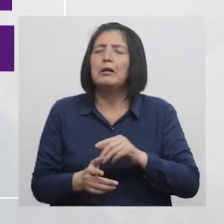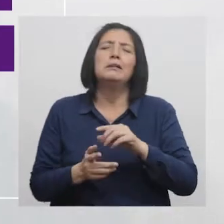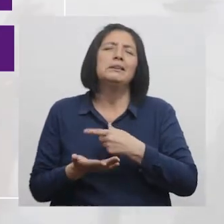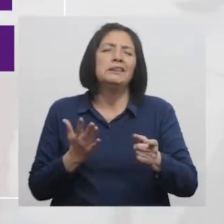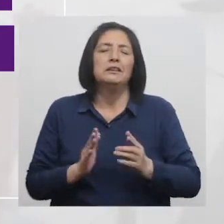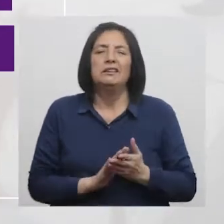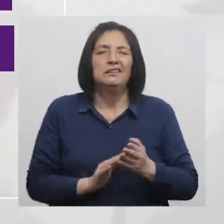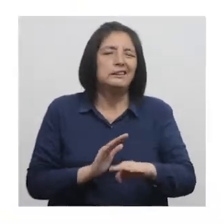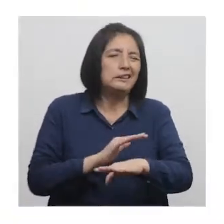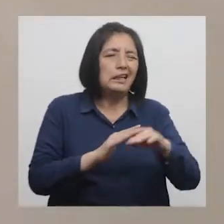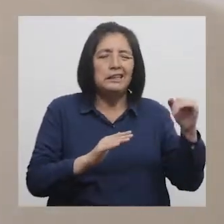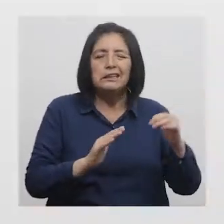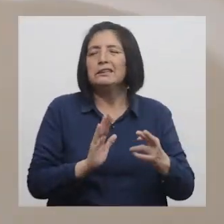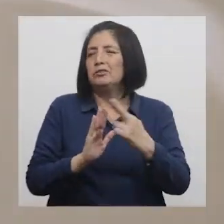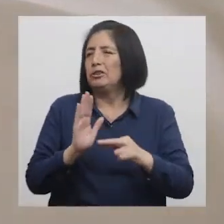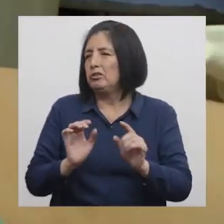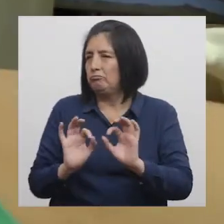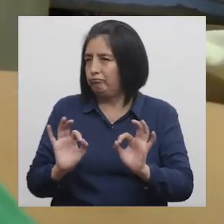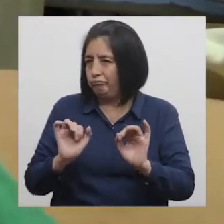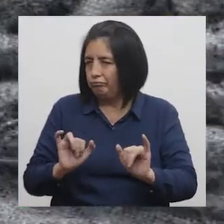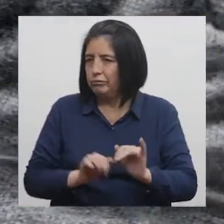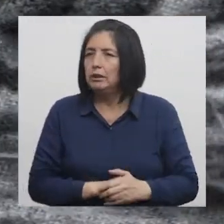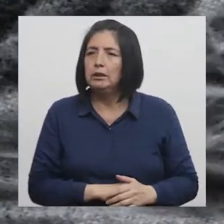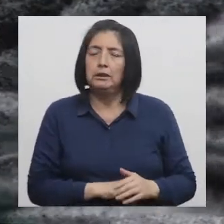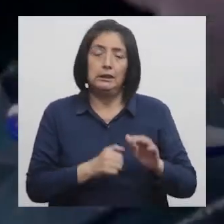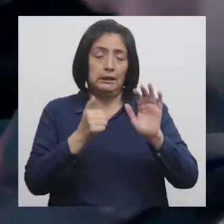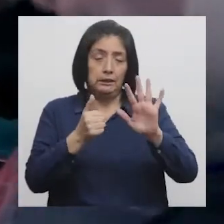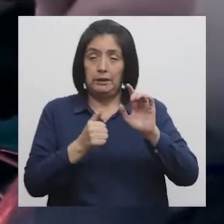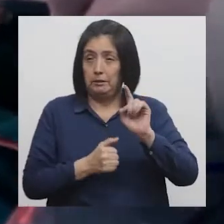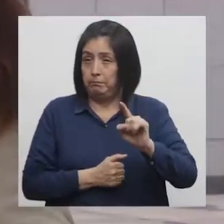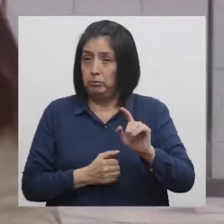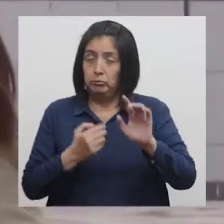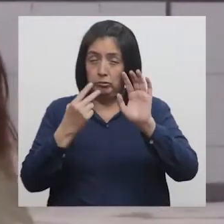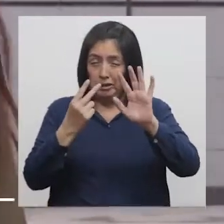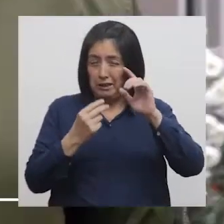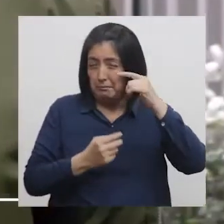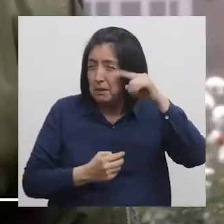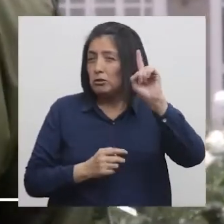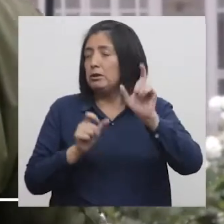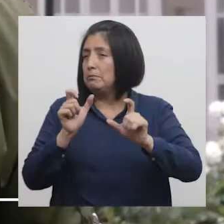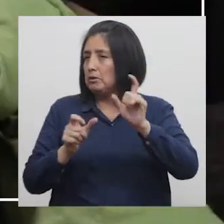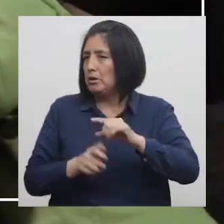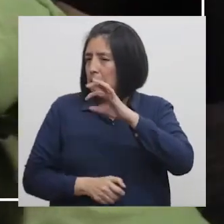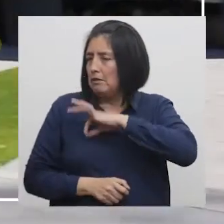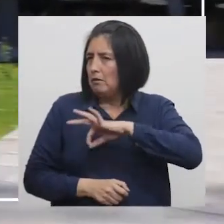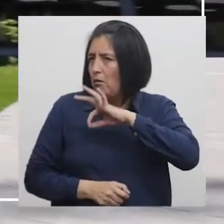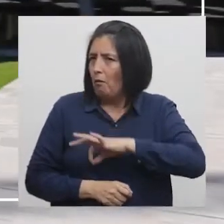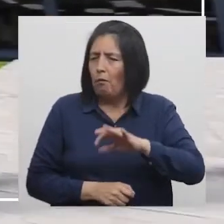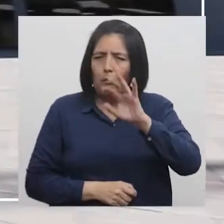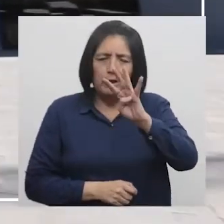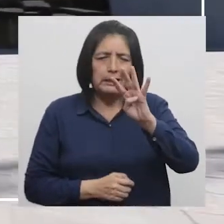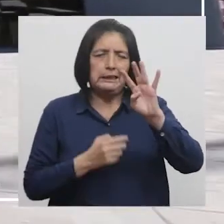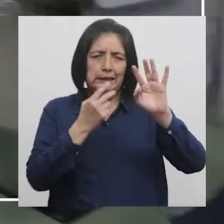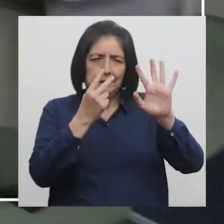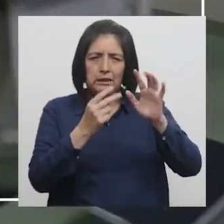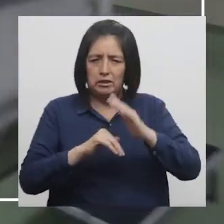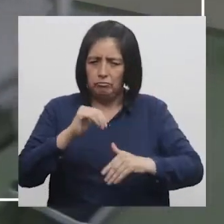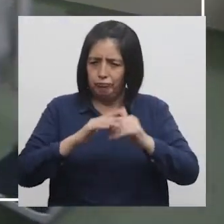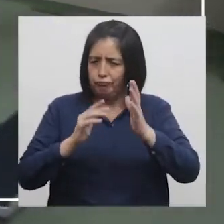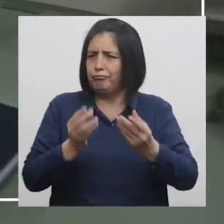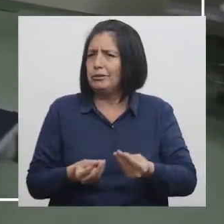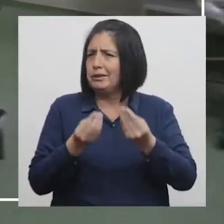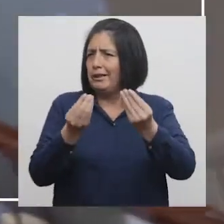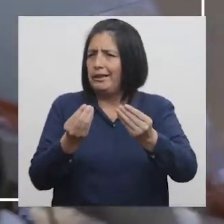desplazarse fuera de su región Hasta 6.7 millones de personas Se beneficiarán con las 47 obras Que se